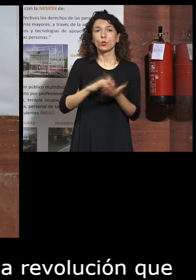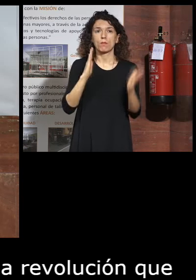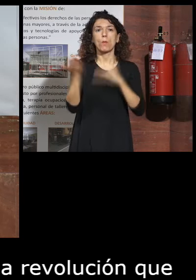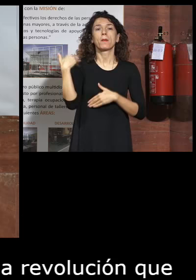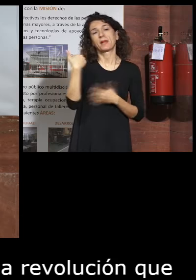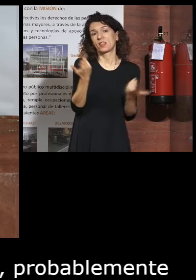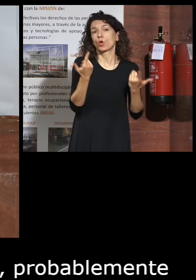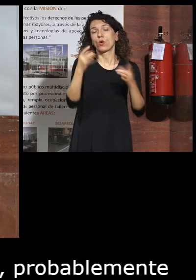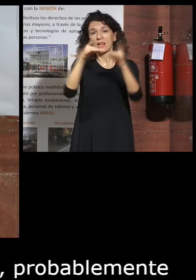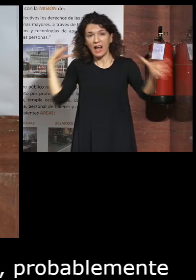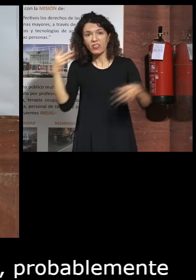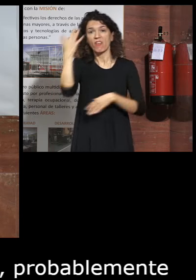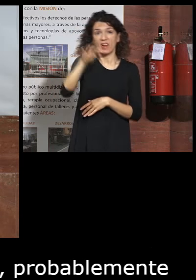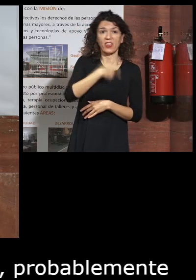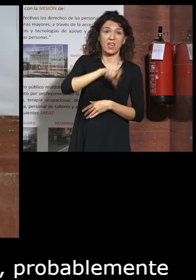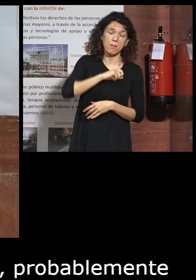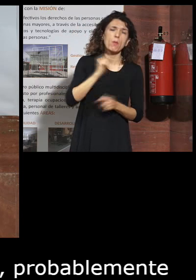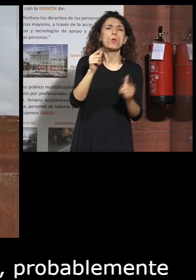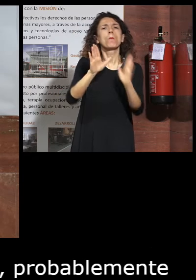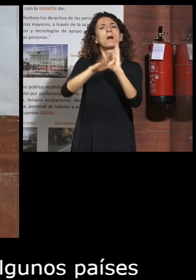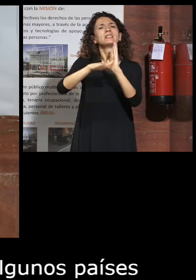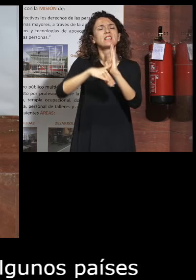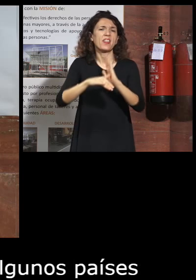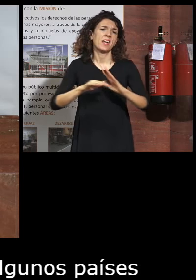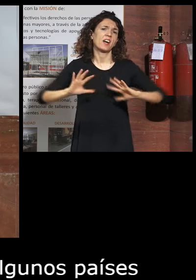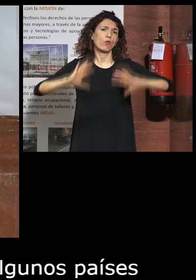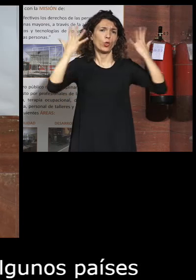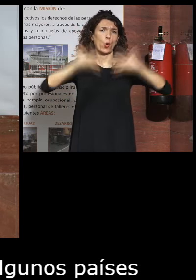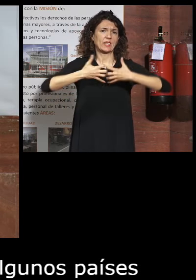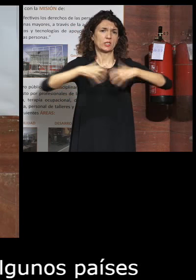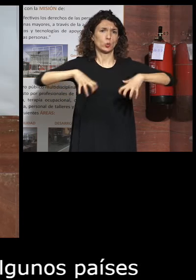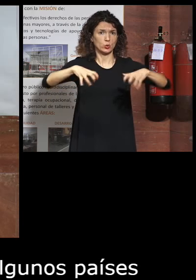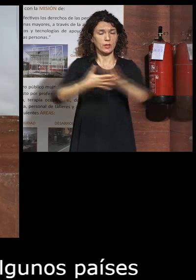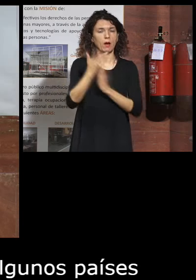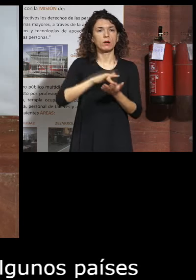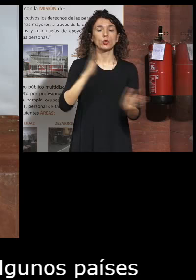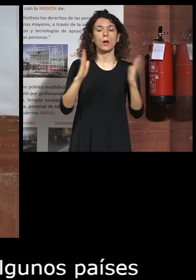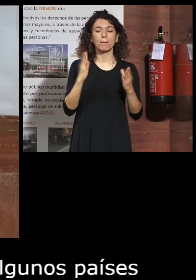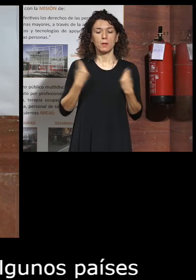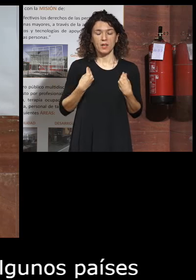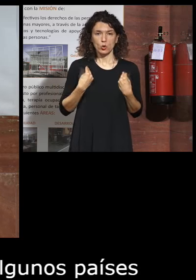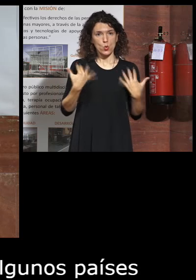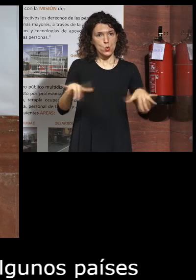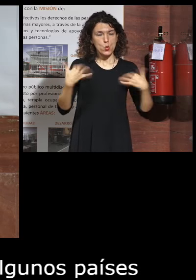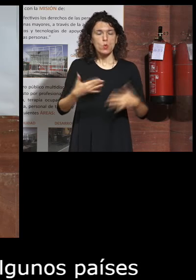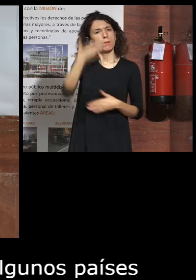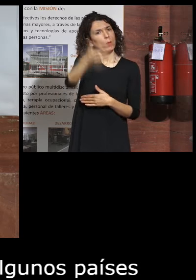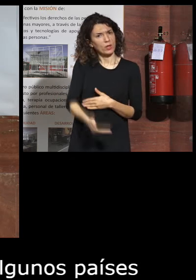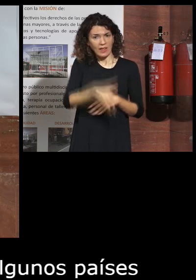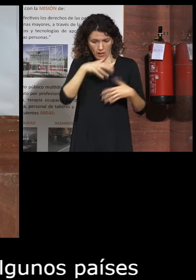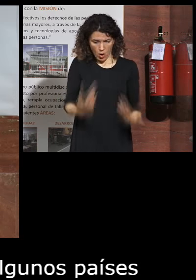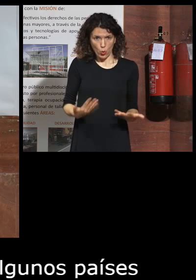Irlanda, Francia, España llegó un poco más tarde la revolución industrial, pero estamos viviendo un momento verdaderamente importante